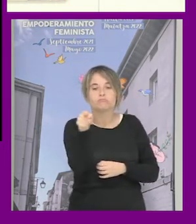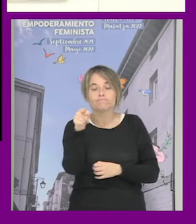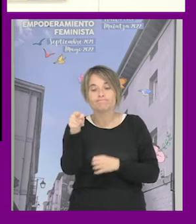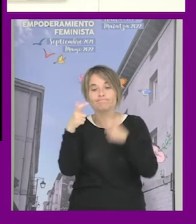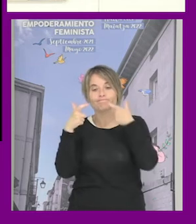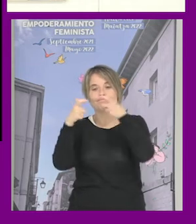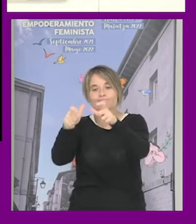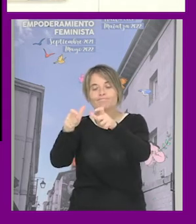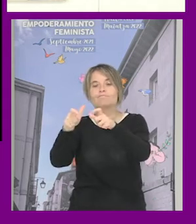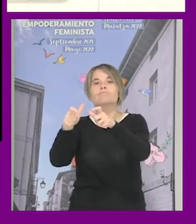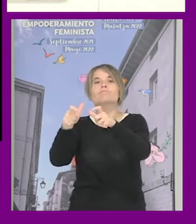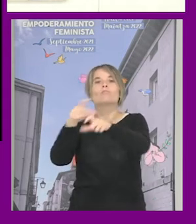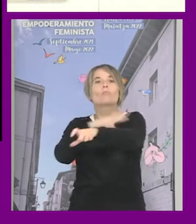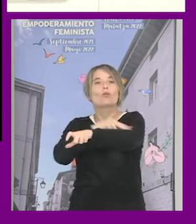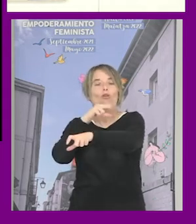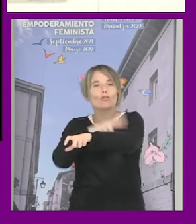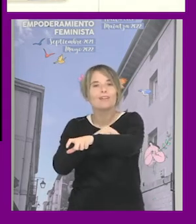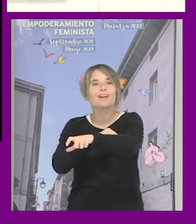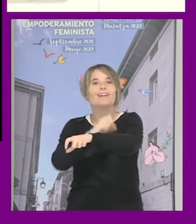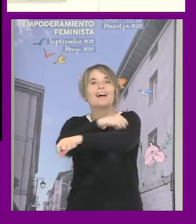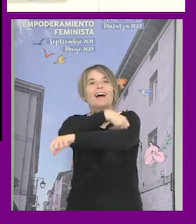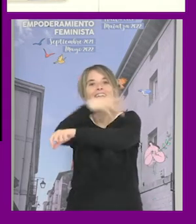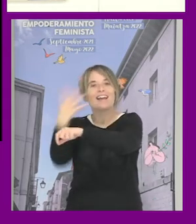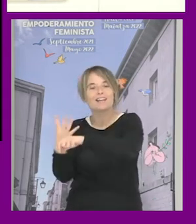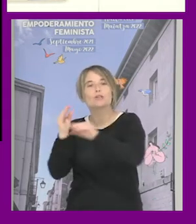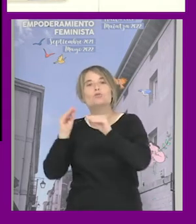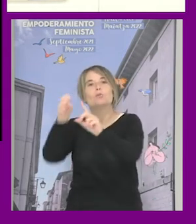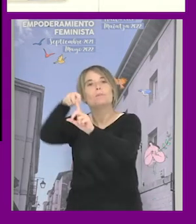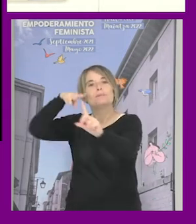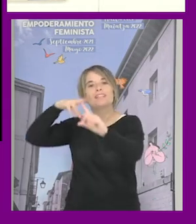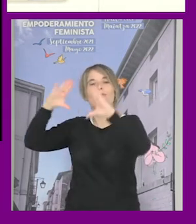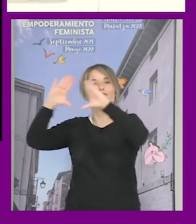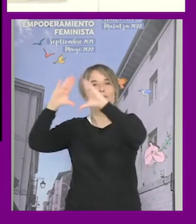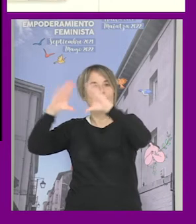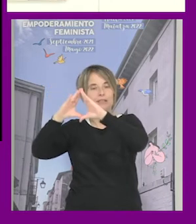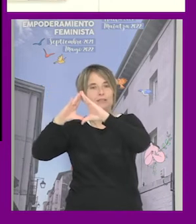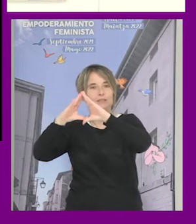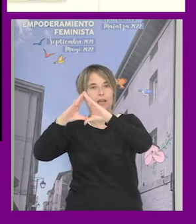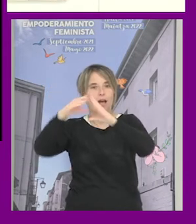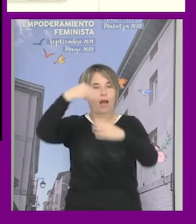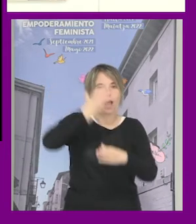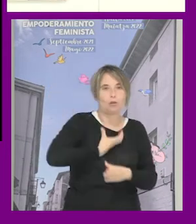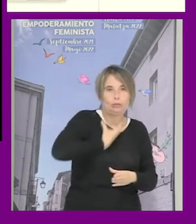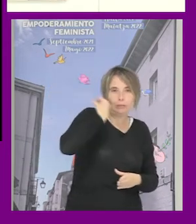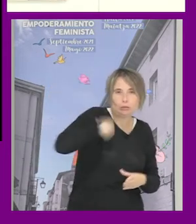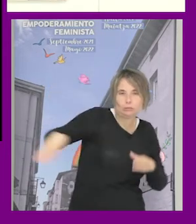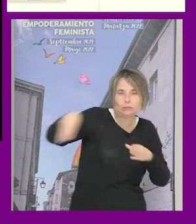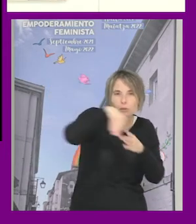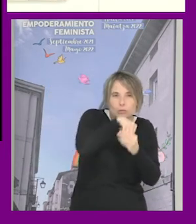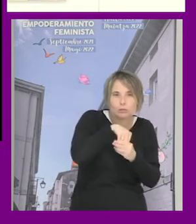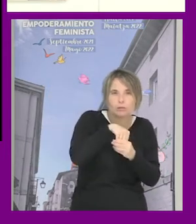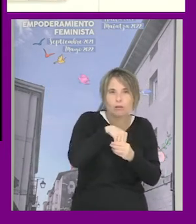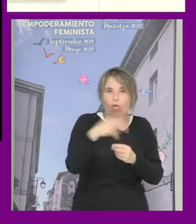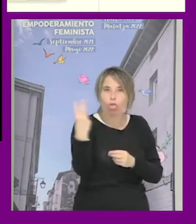una concejalía que trabajaba temas LGTB desde una perspectiva feminista y claro era es que